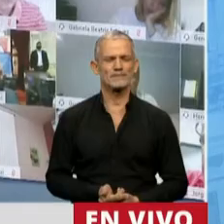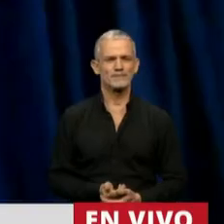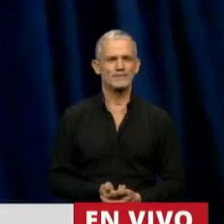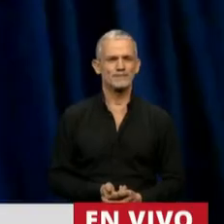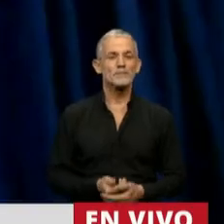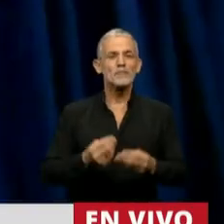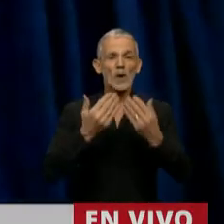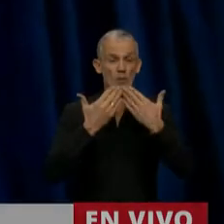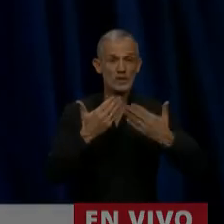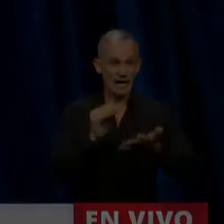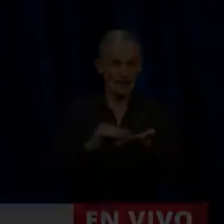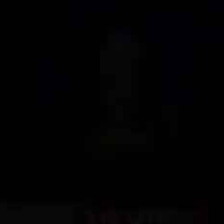Muchas gracias, diputado Pablo Carro. Gracias. Gracias.